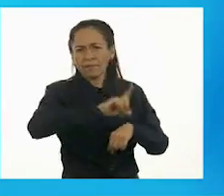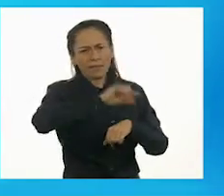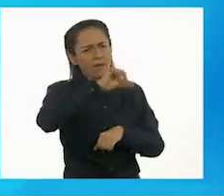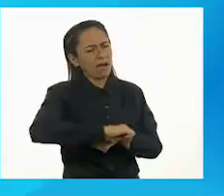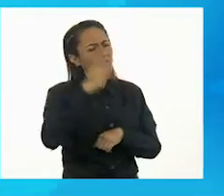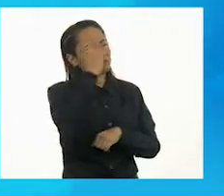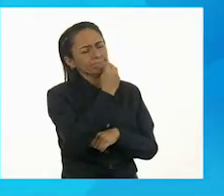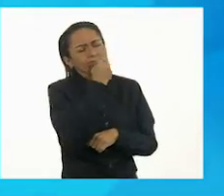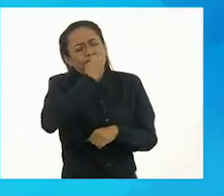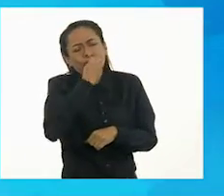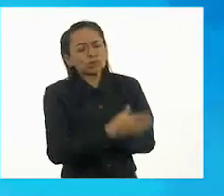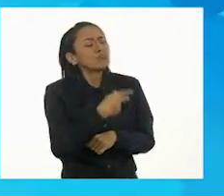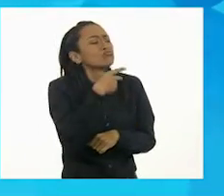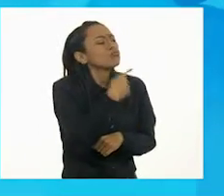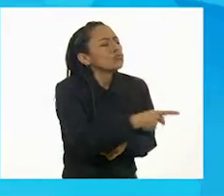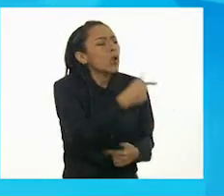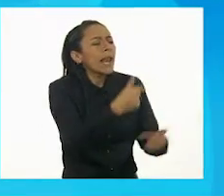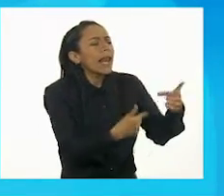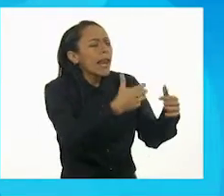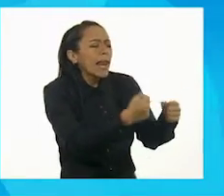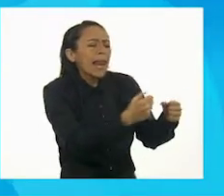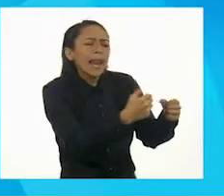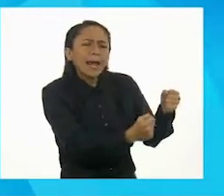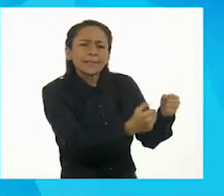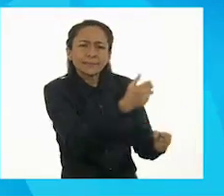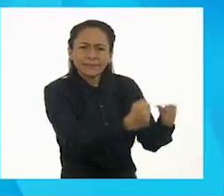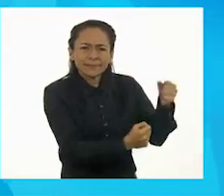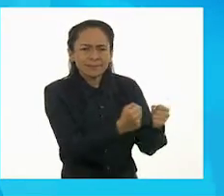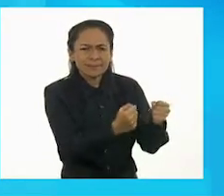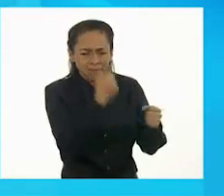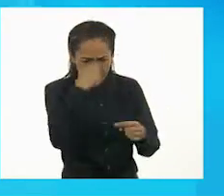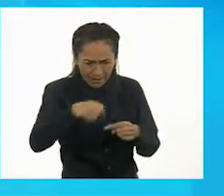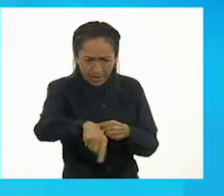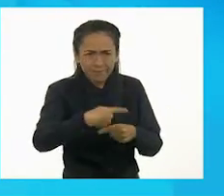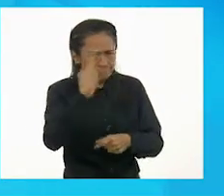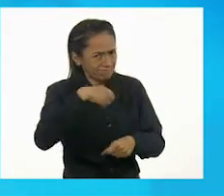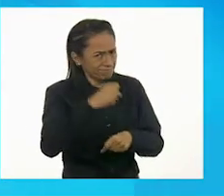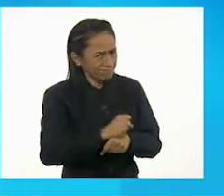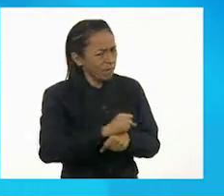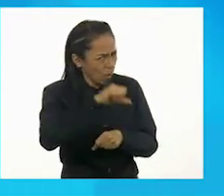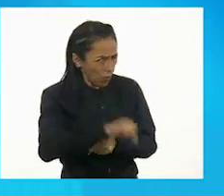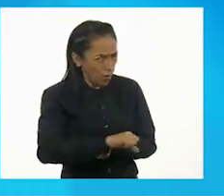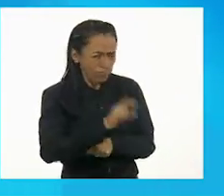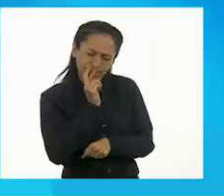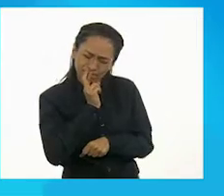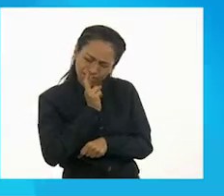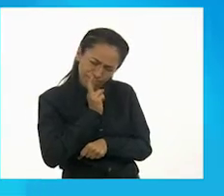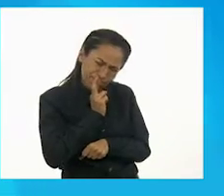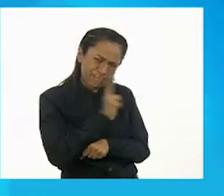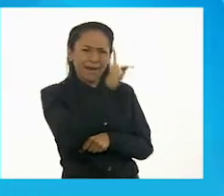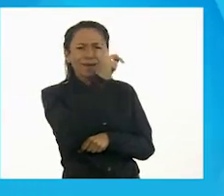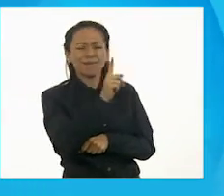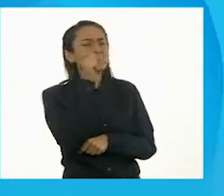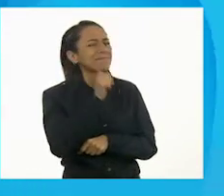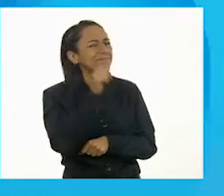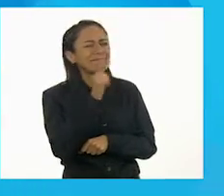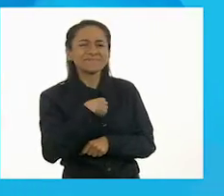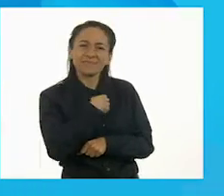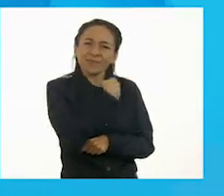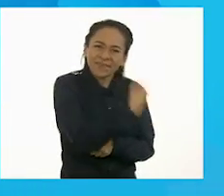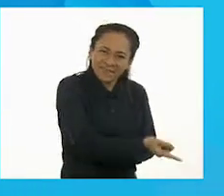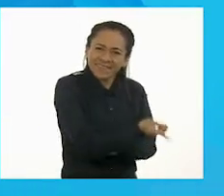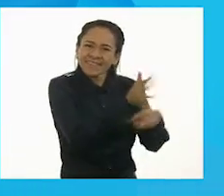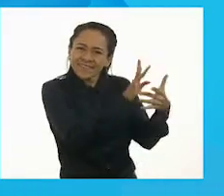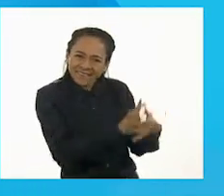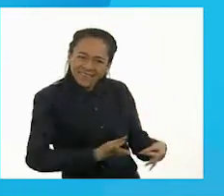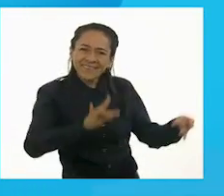mejor leche de toda la semana. Así es como todos los días me dirijo hacia ella. ¿Para qué? Para que pueda dar la mejor